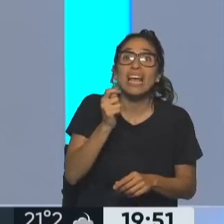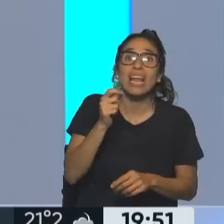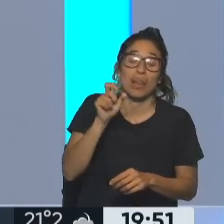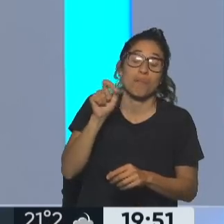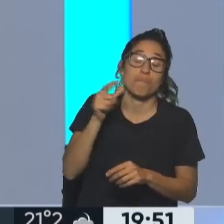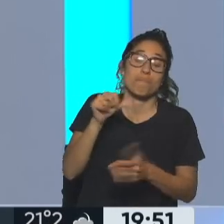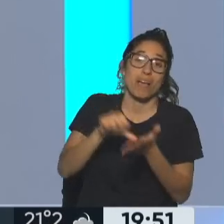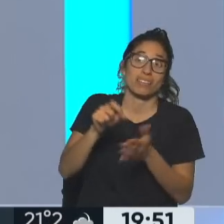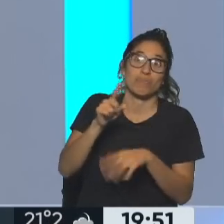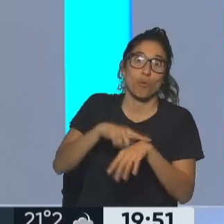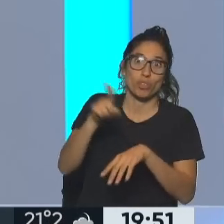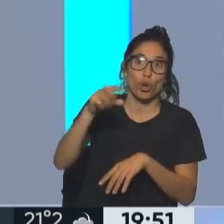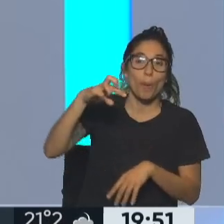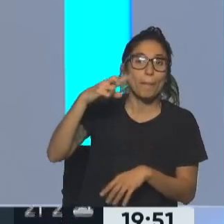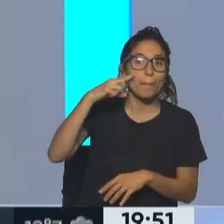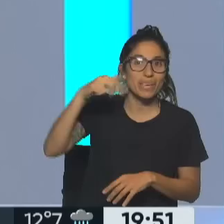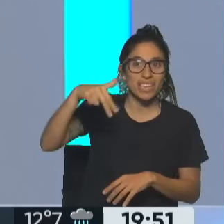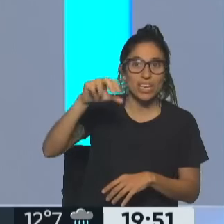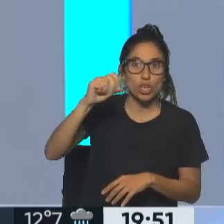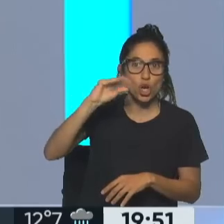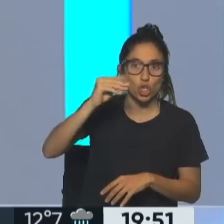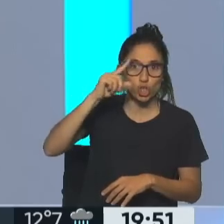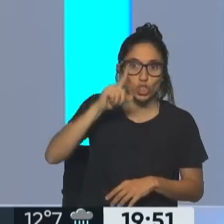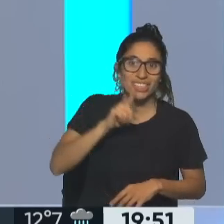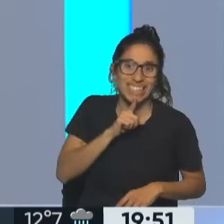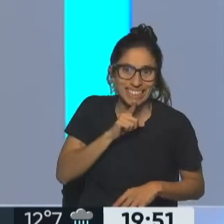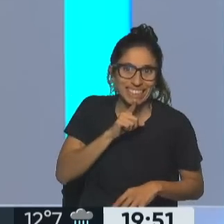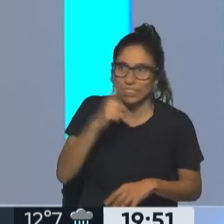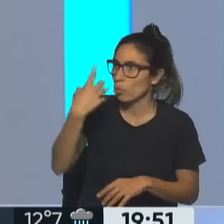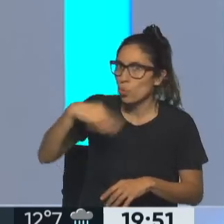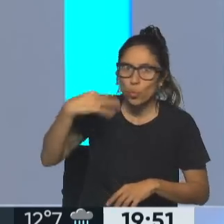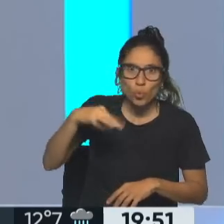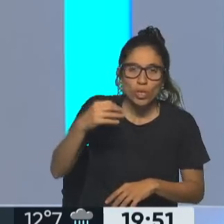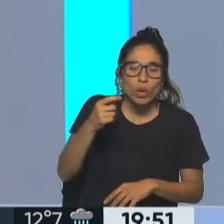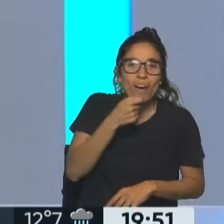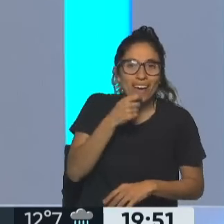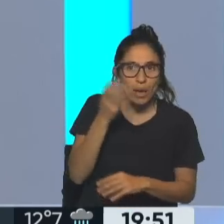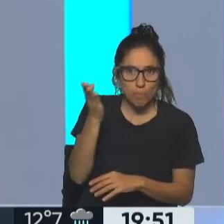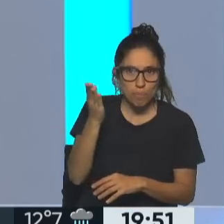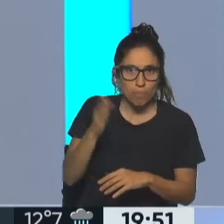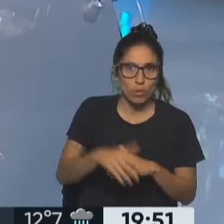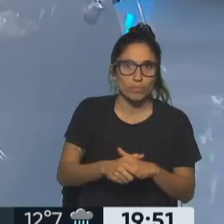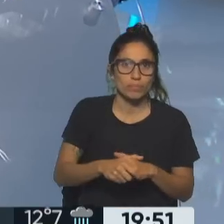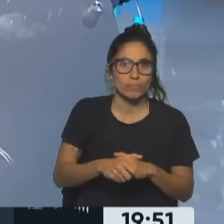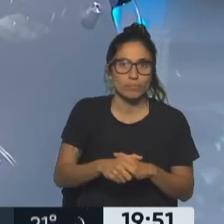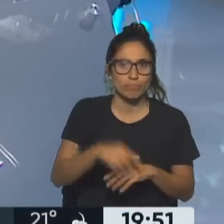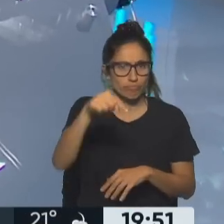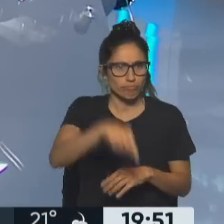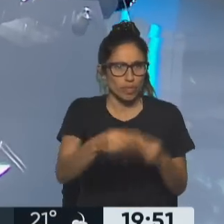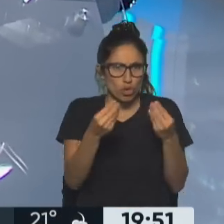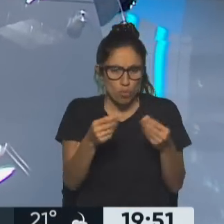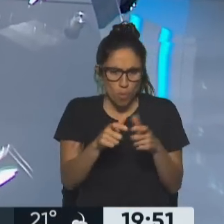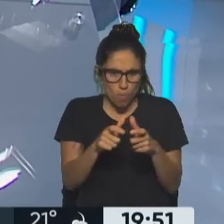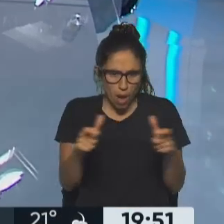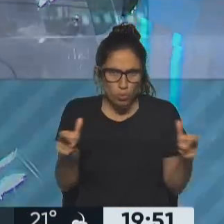que plantea en ese mismo programa, que lo leí antes de venir acá, te dice, yo le doy a cada padre un cheque para que pague la educación de hijo, o no,